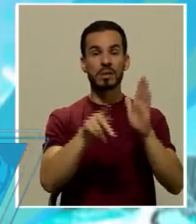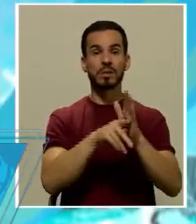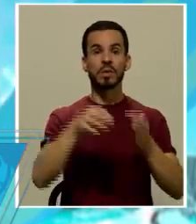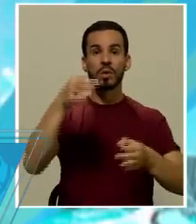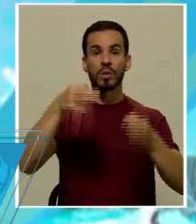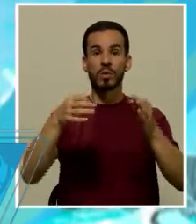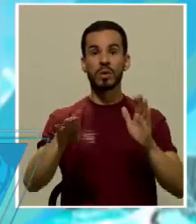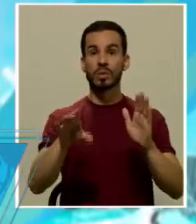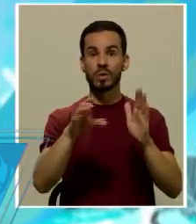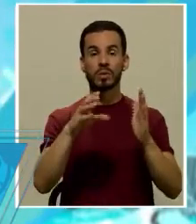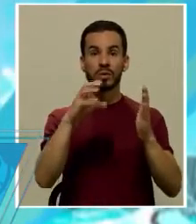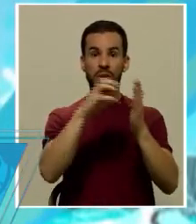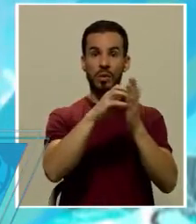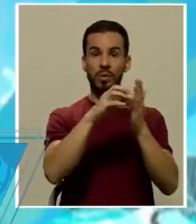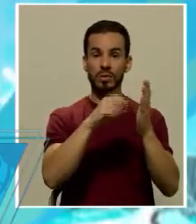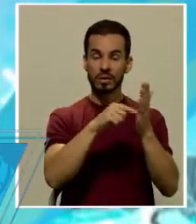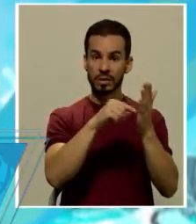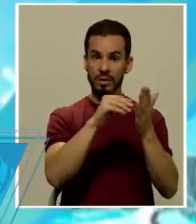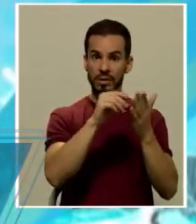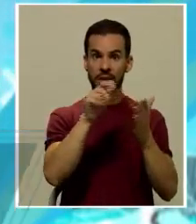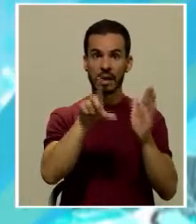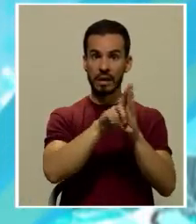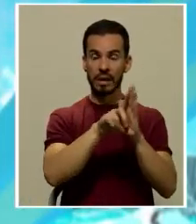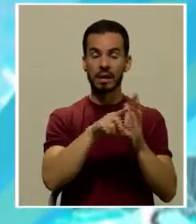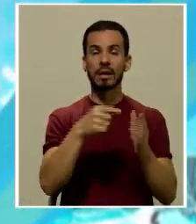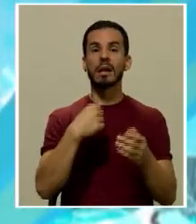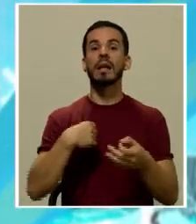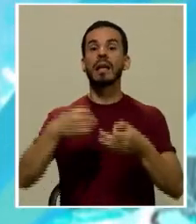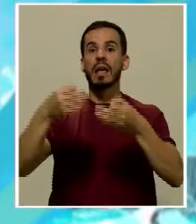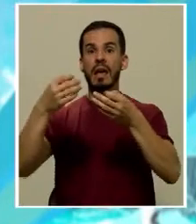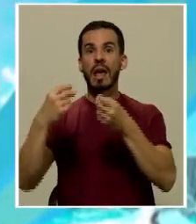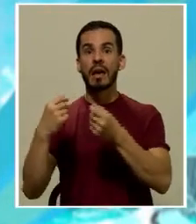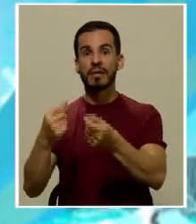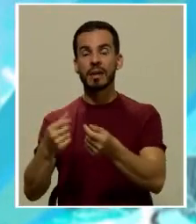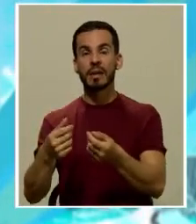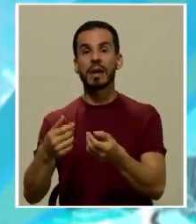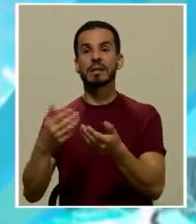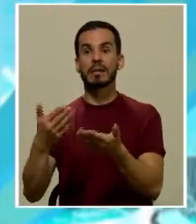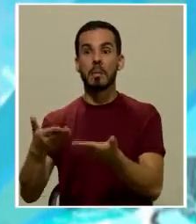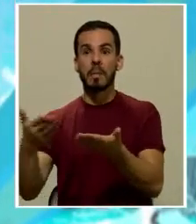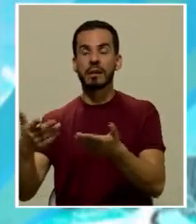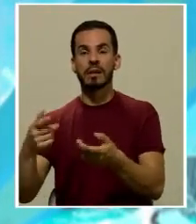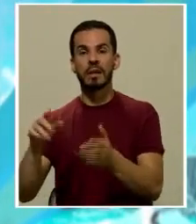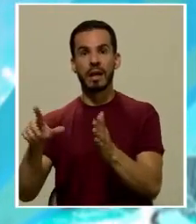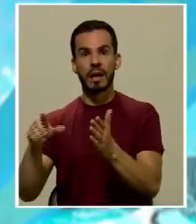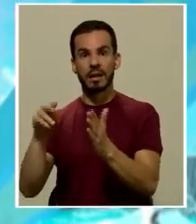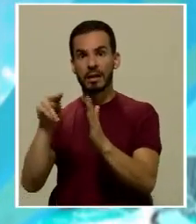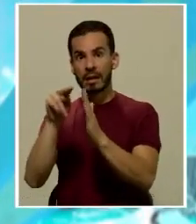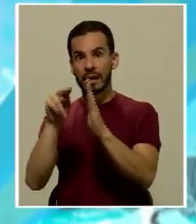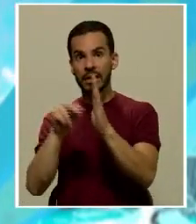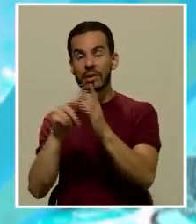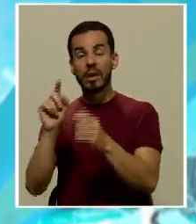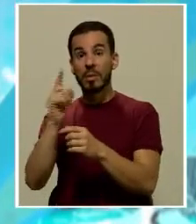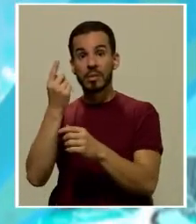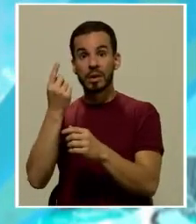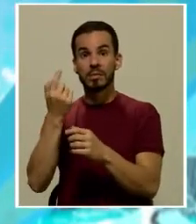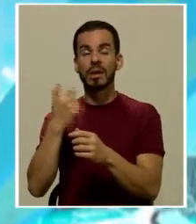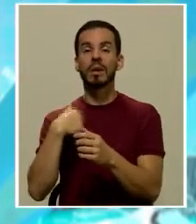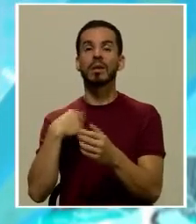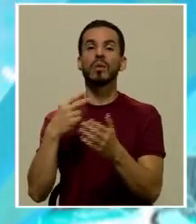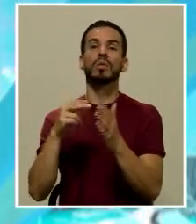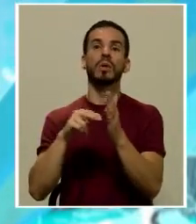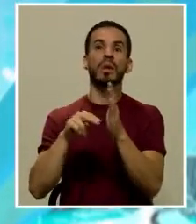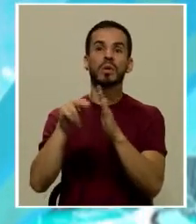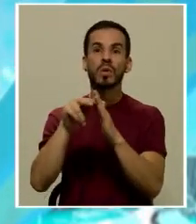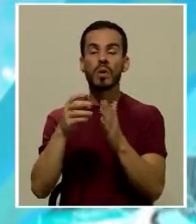constitucionales y el otro es el de eficacia material de las normas con lo primero hacemos referencia a que